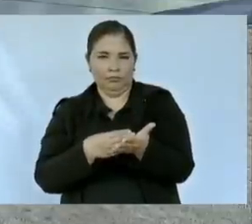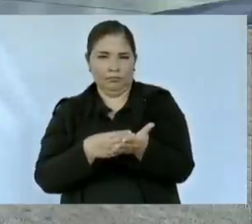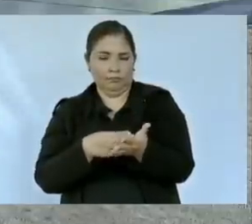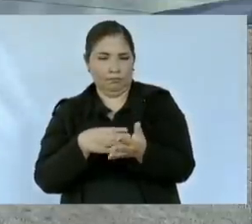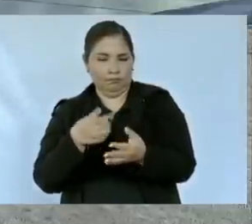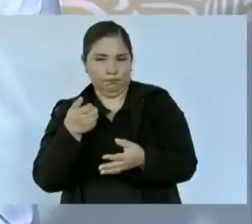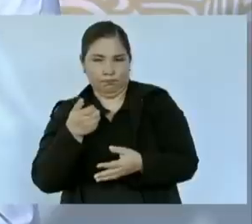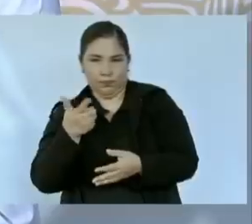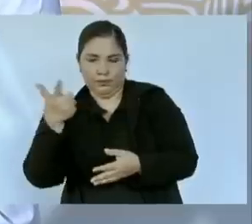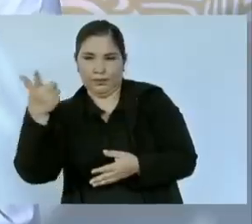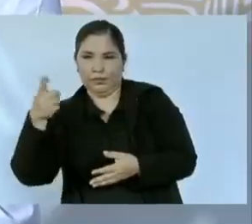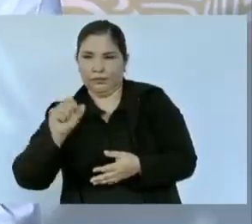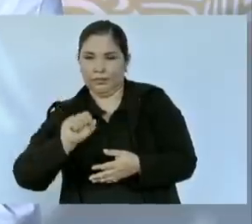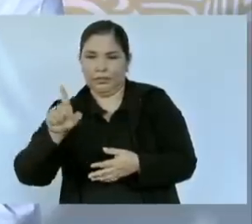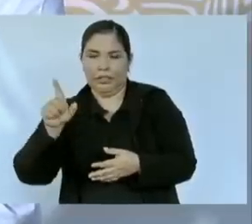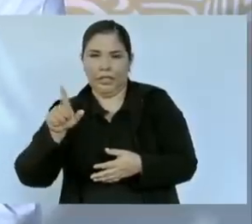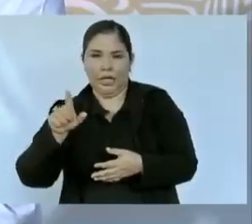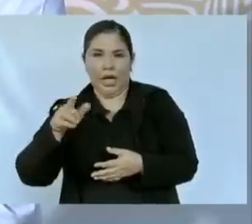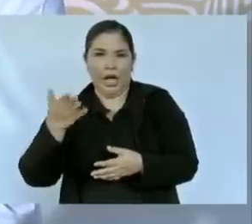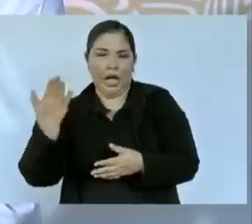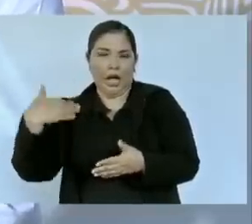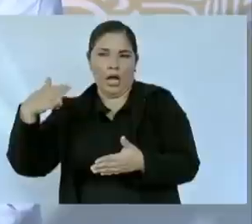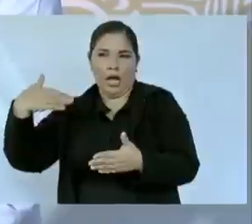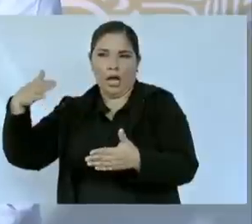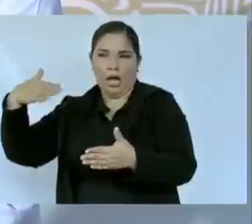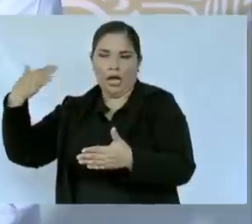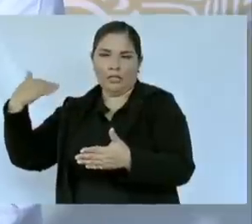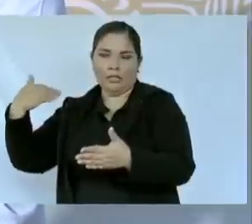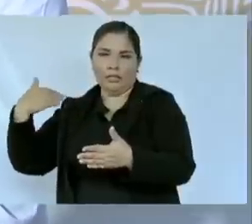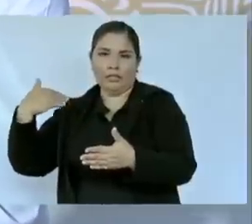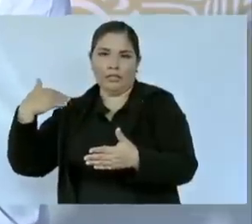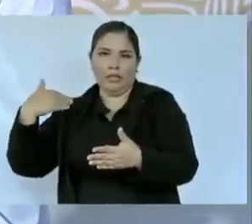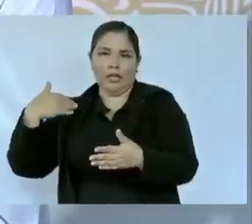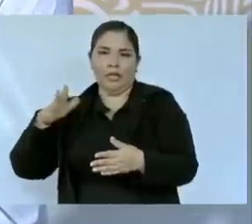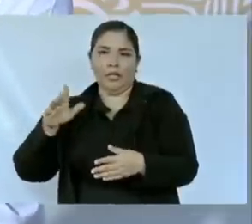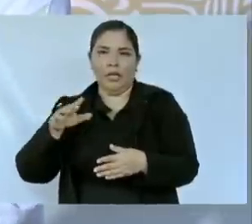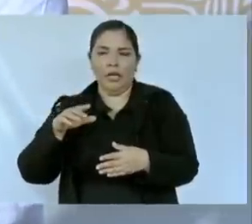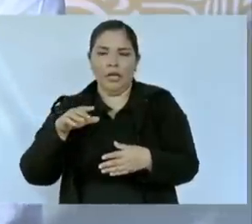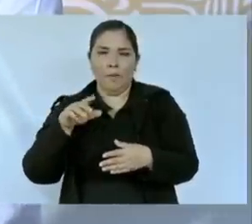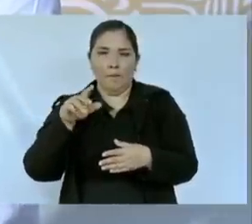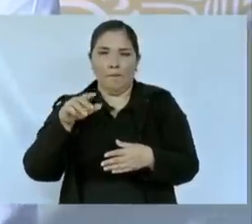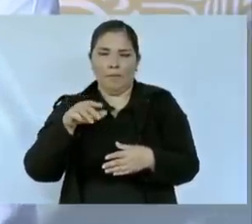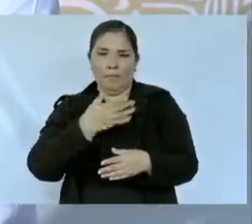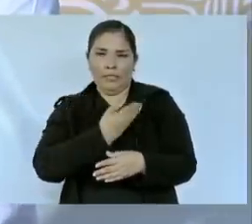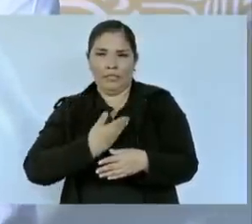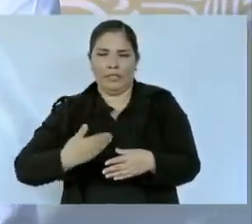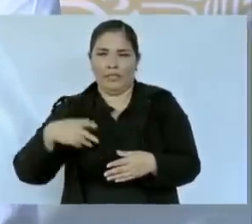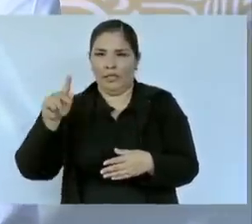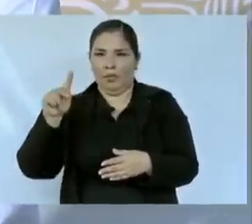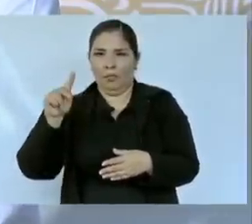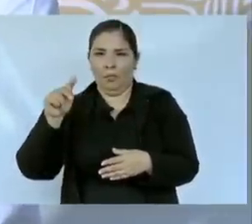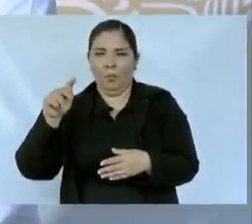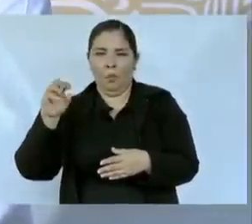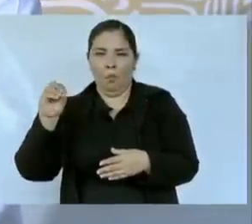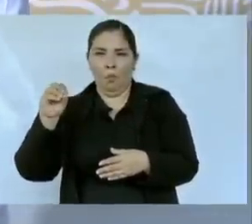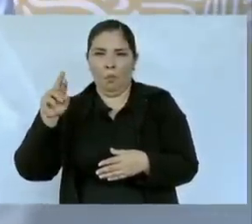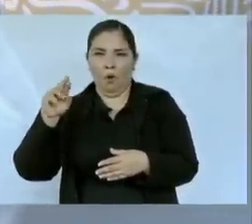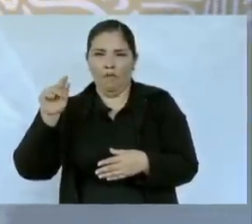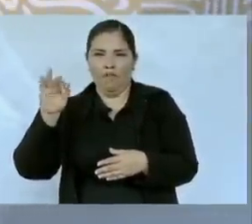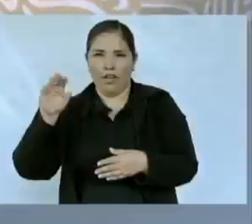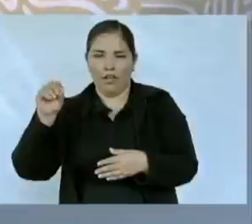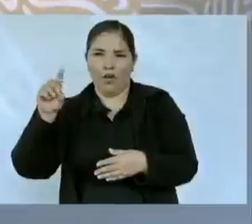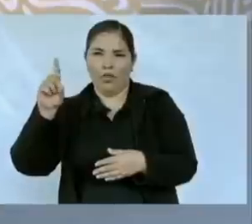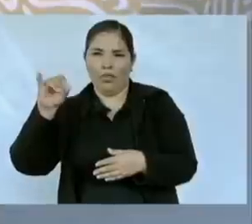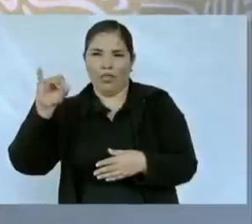desde la época de Porfirio Díaz. es de los pueblos